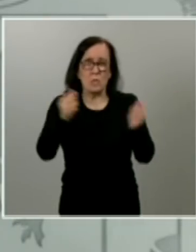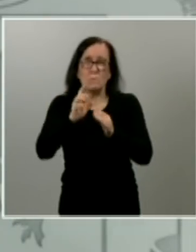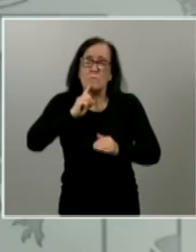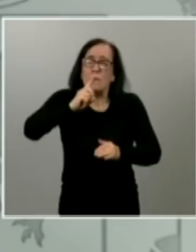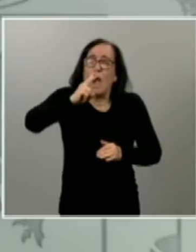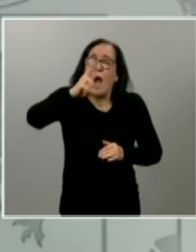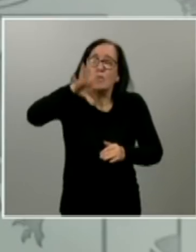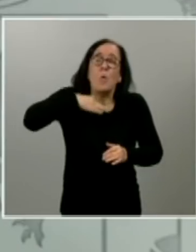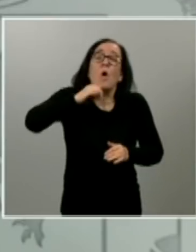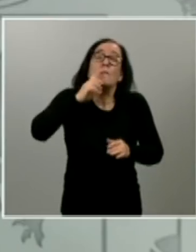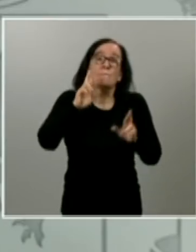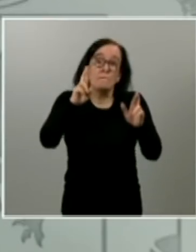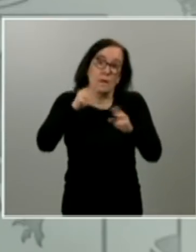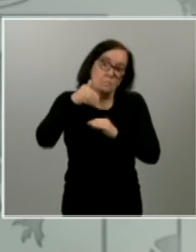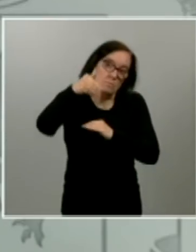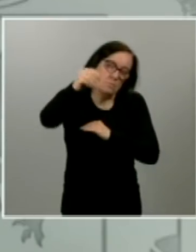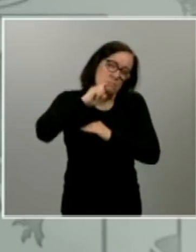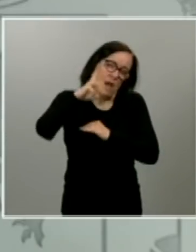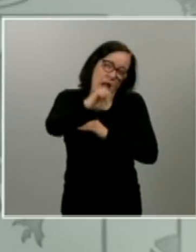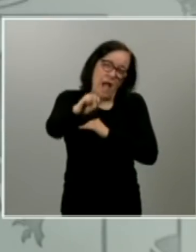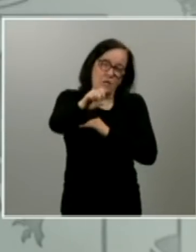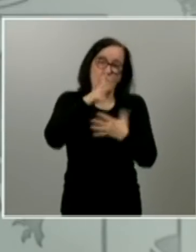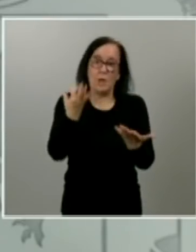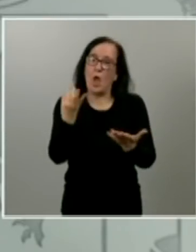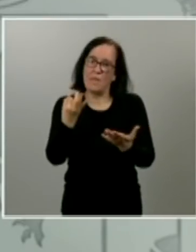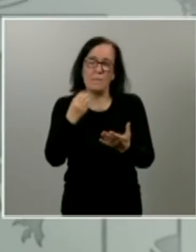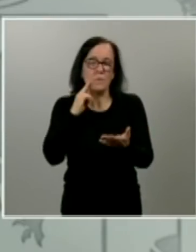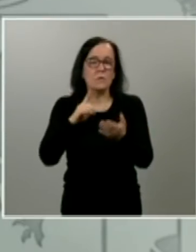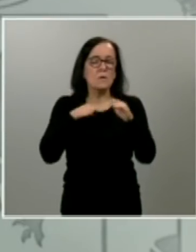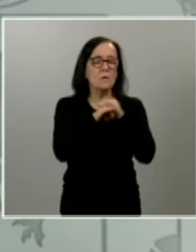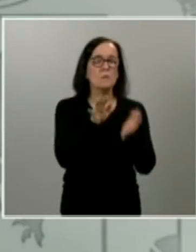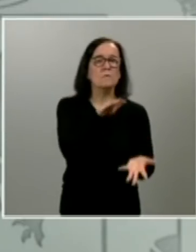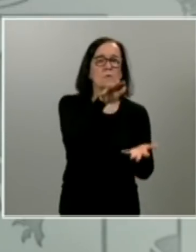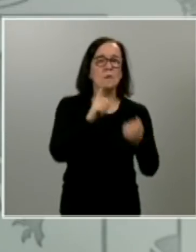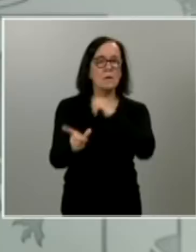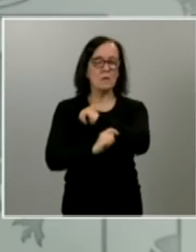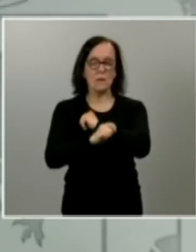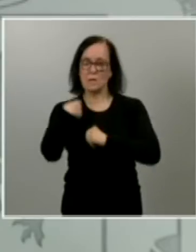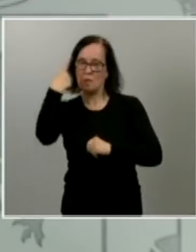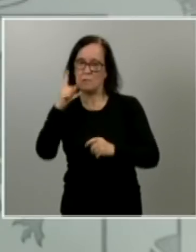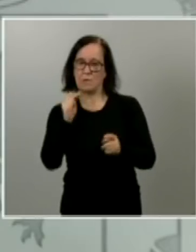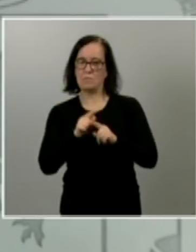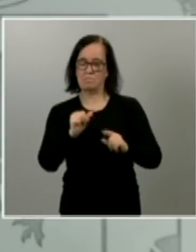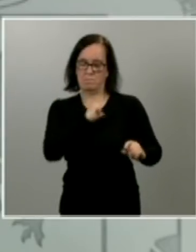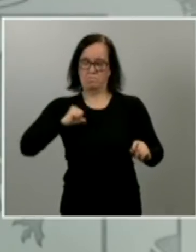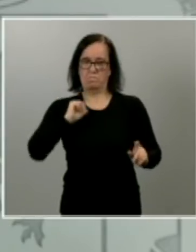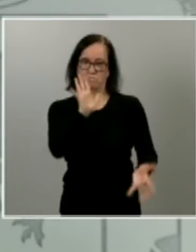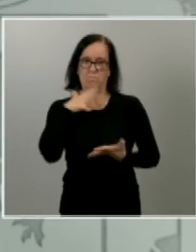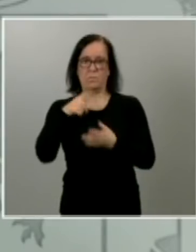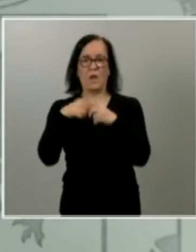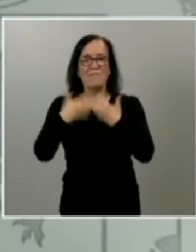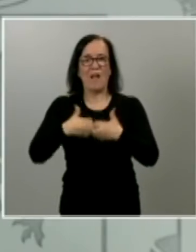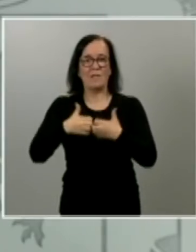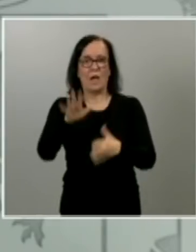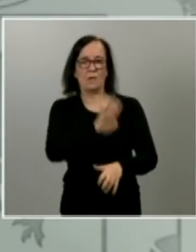pero para eso necesitaremos reservas estratégicas necesitaremos ser capaces de autoabastecernos con una fabricación nacional con